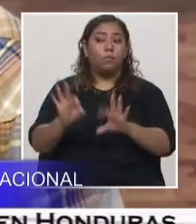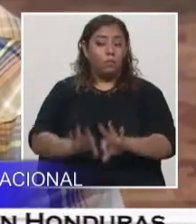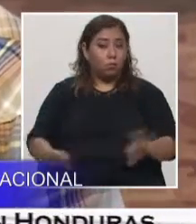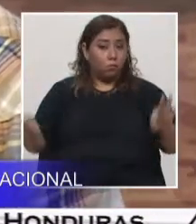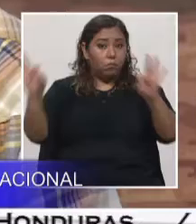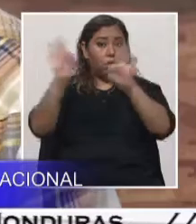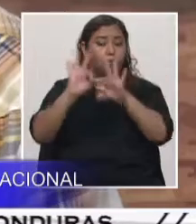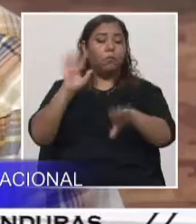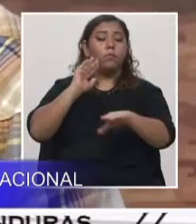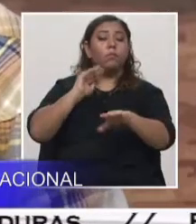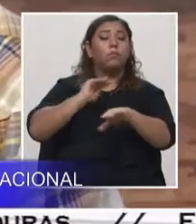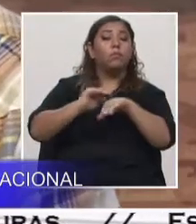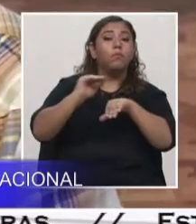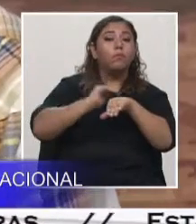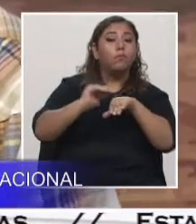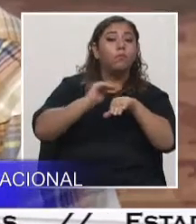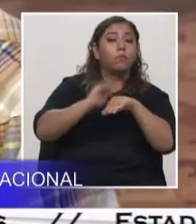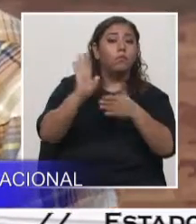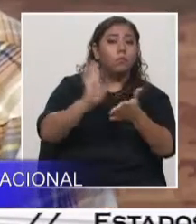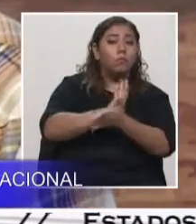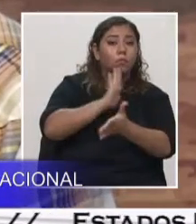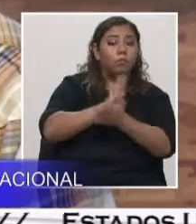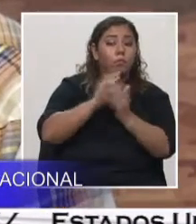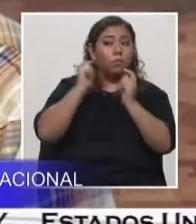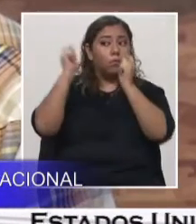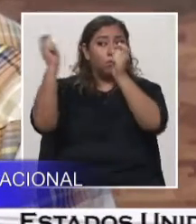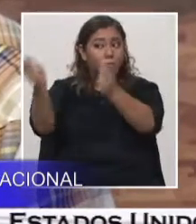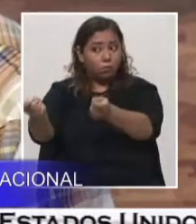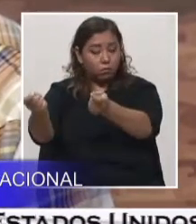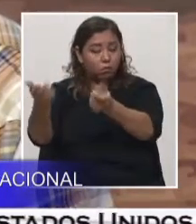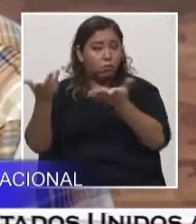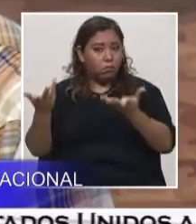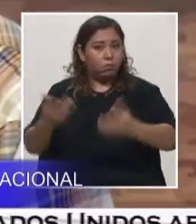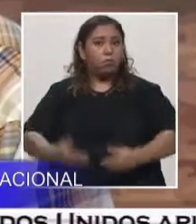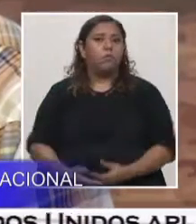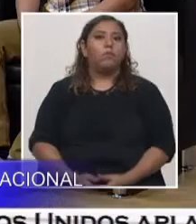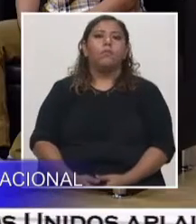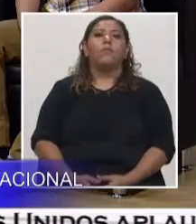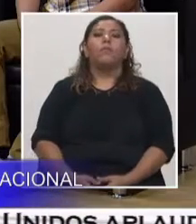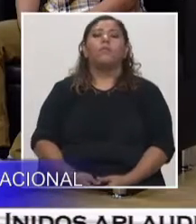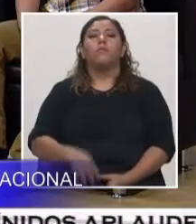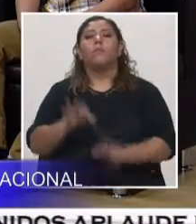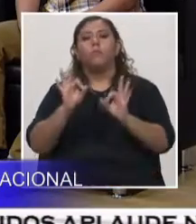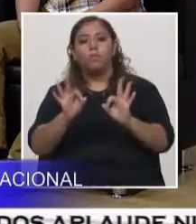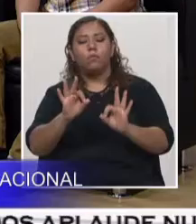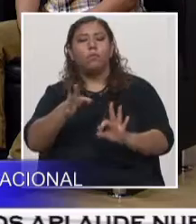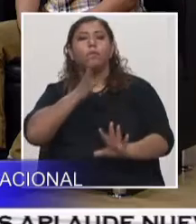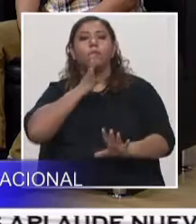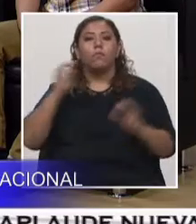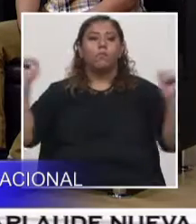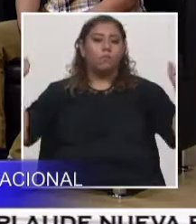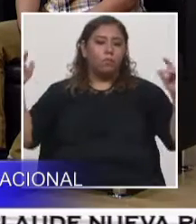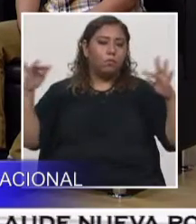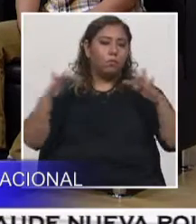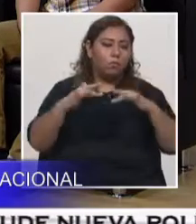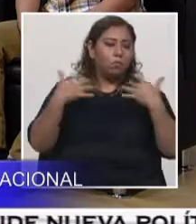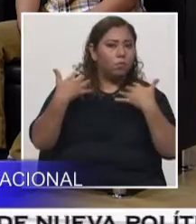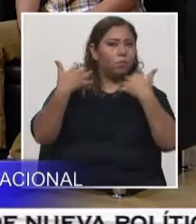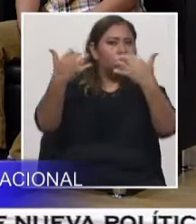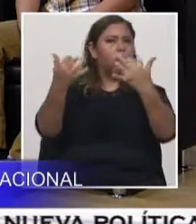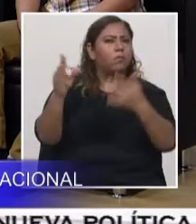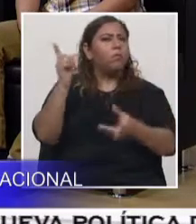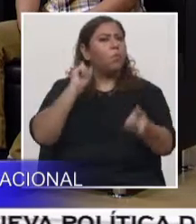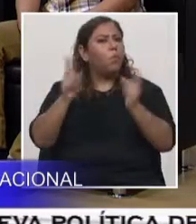de una manera correcta. Hablemos de este cuarto congreso. ¿Cuál es la temática? ¿Hacia dónde estará orientada la temática?